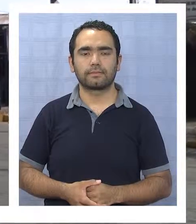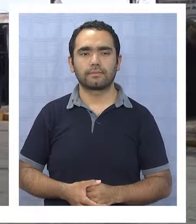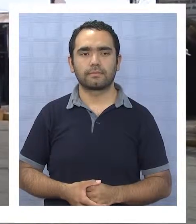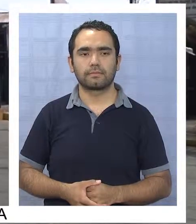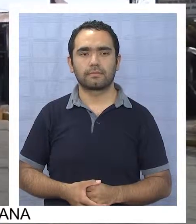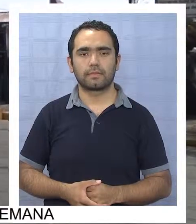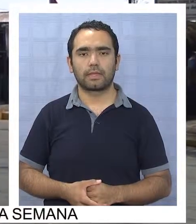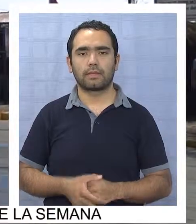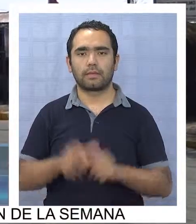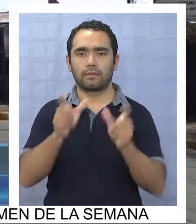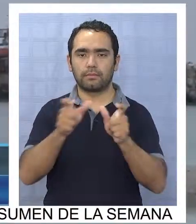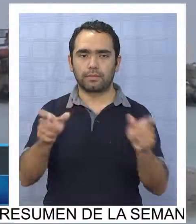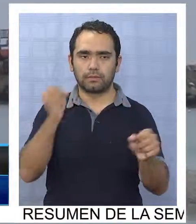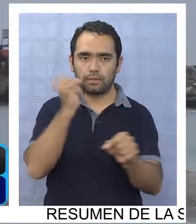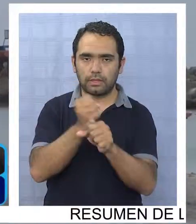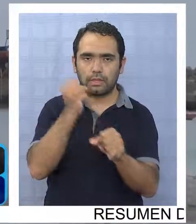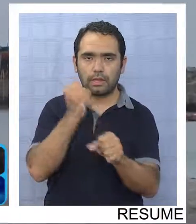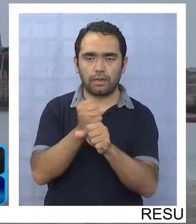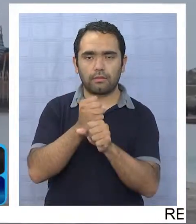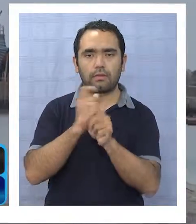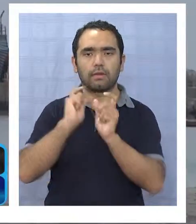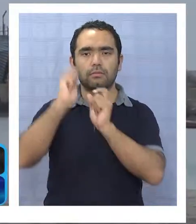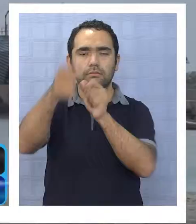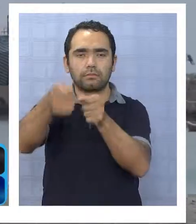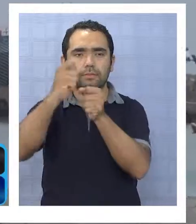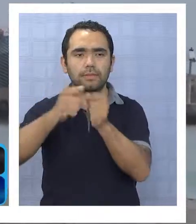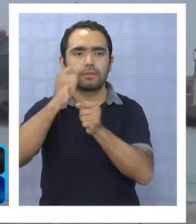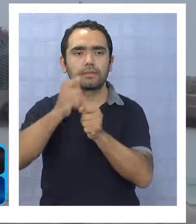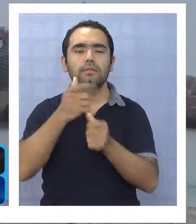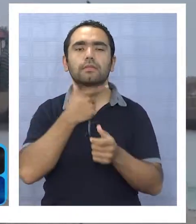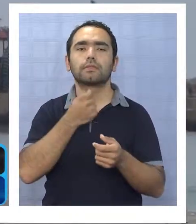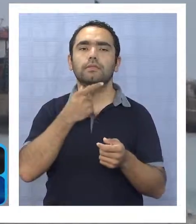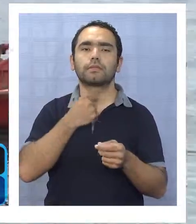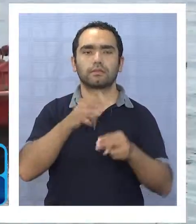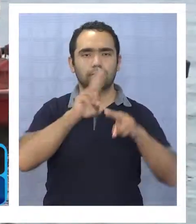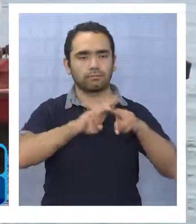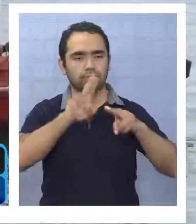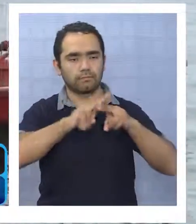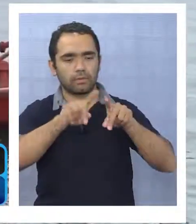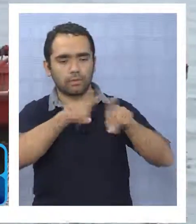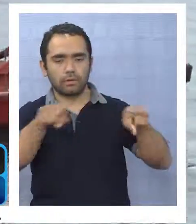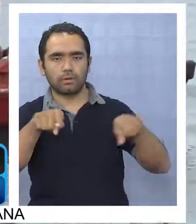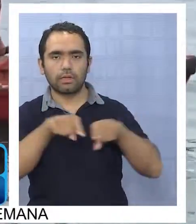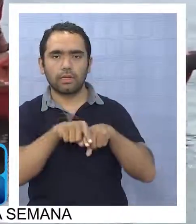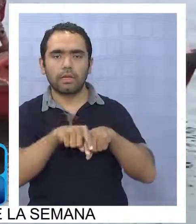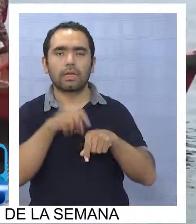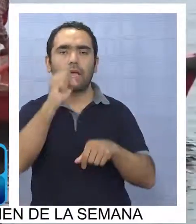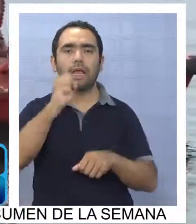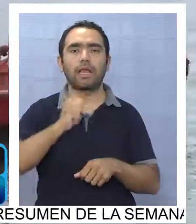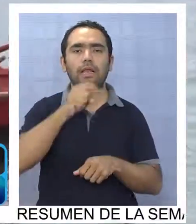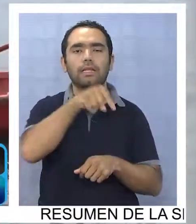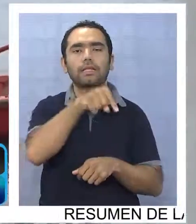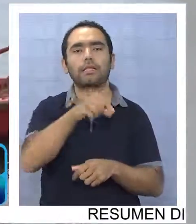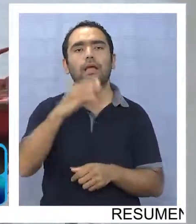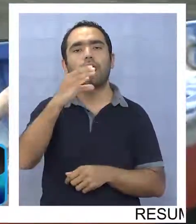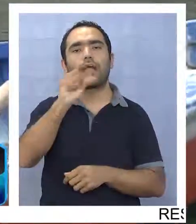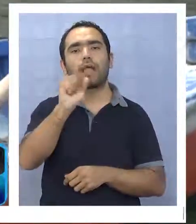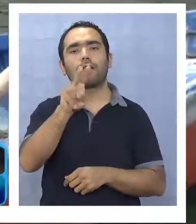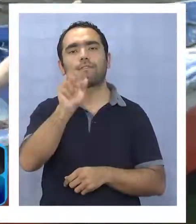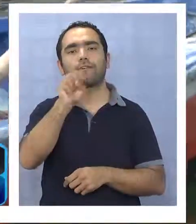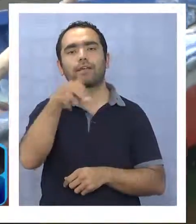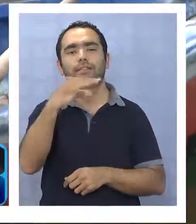Los pescadores de la Caleta Cabancha aún esperan concretar la remodelación del lugar. Pese a que el proyecto aún no tiene una fecha